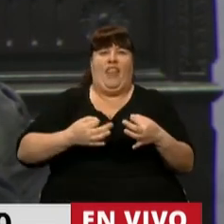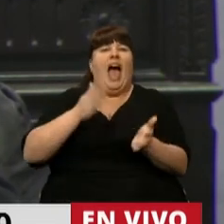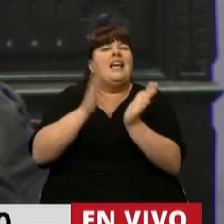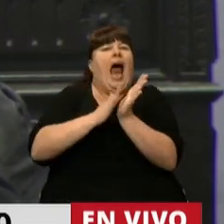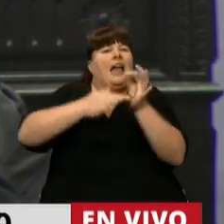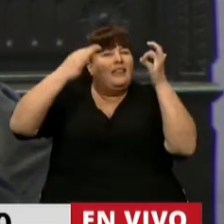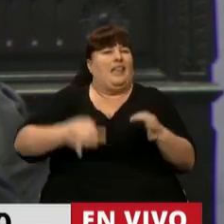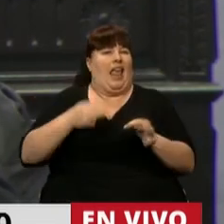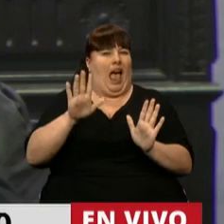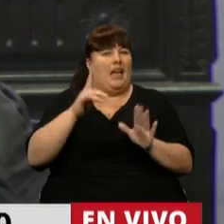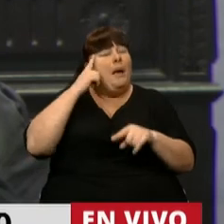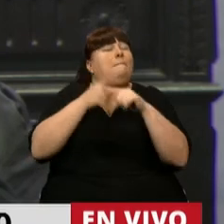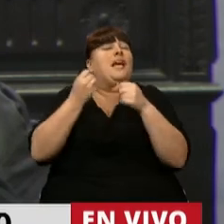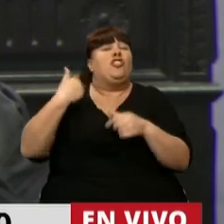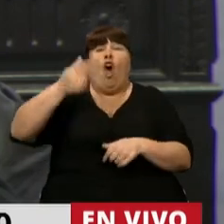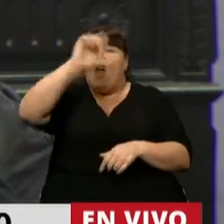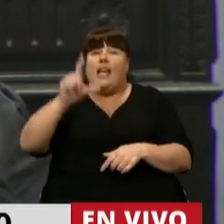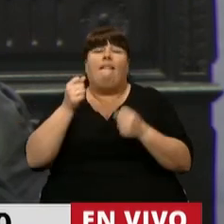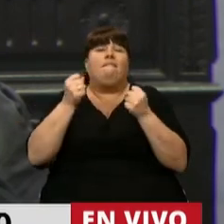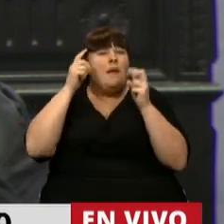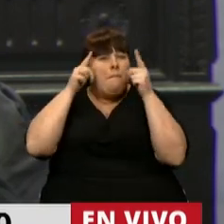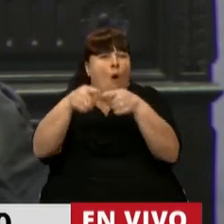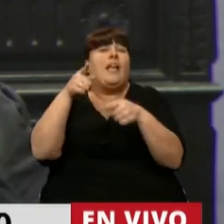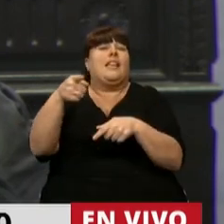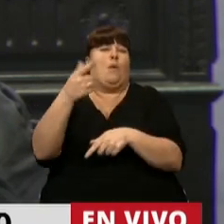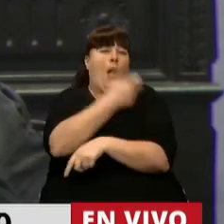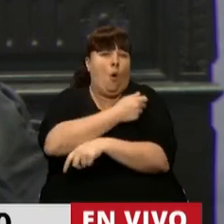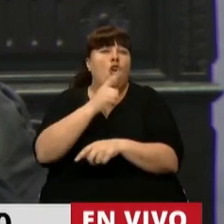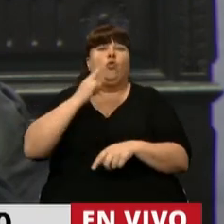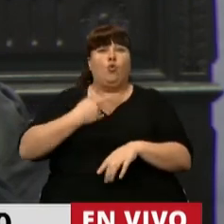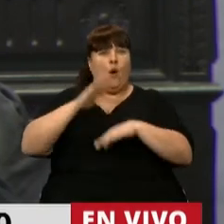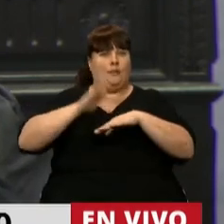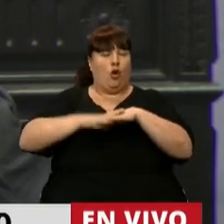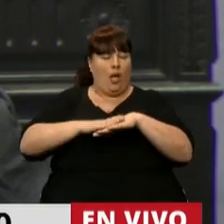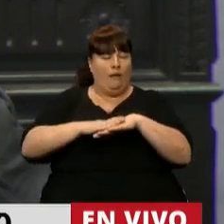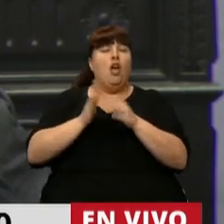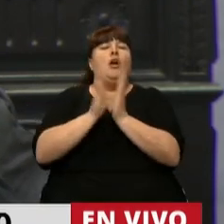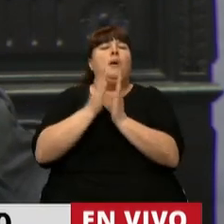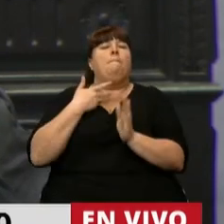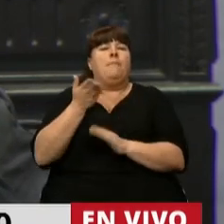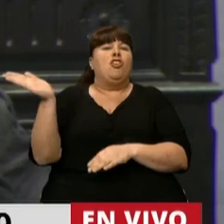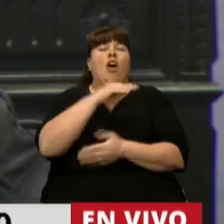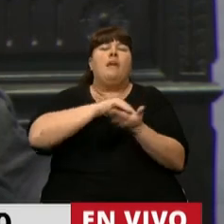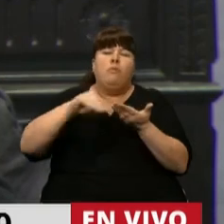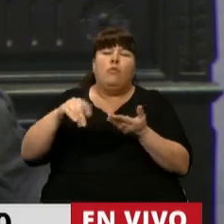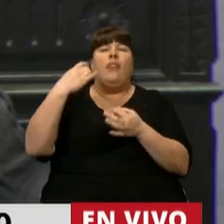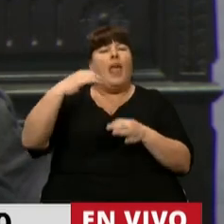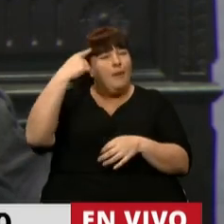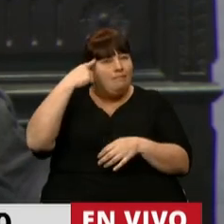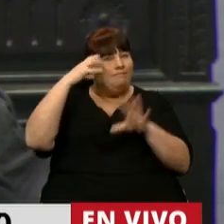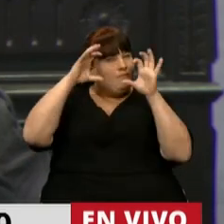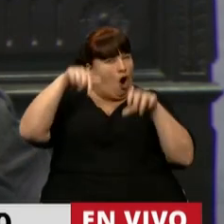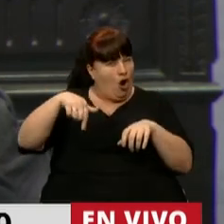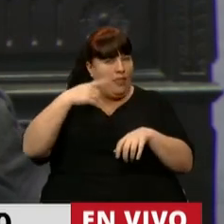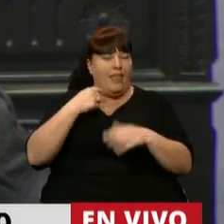grandes garantías. Es la esperanza de un país y las han puesto en nuestras manos, señor Presidente. Pido a los legisladores que tengamos en cuenta